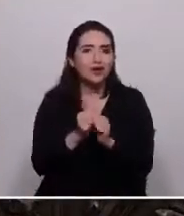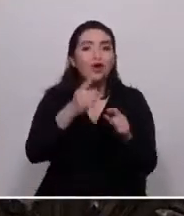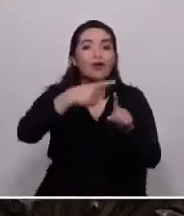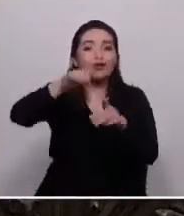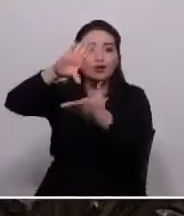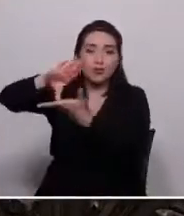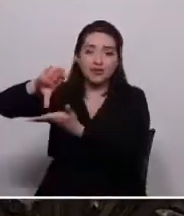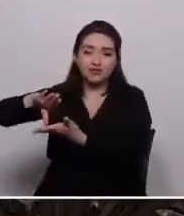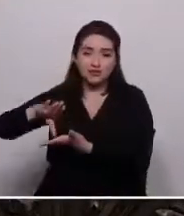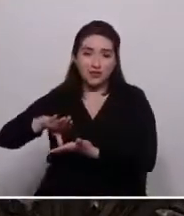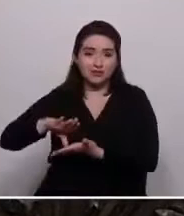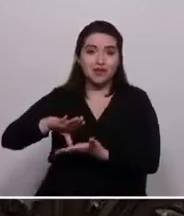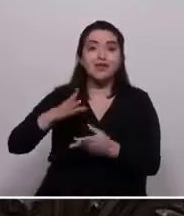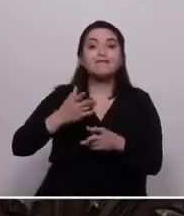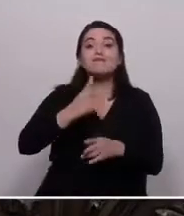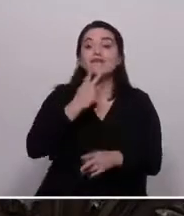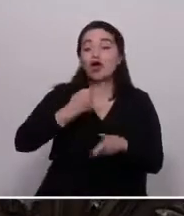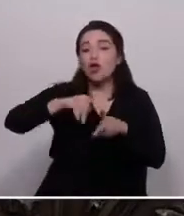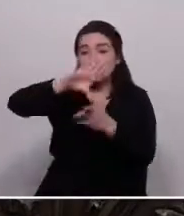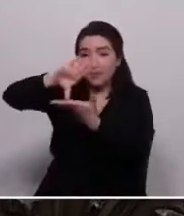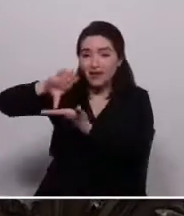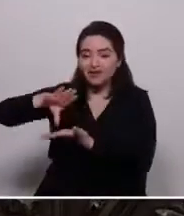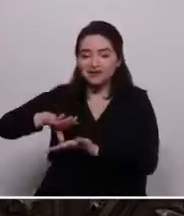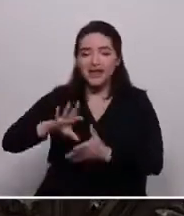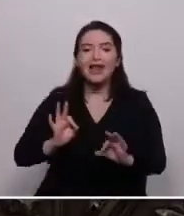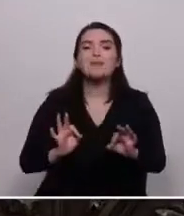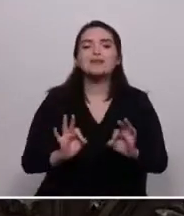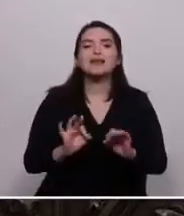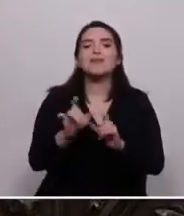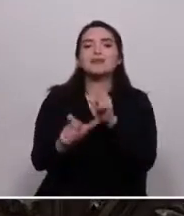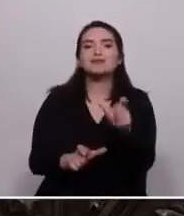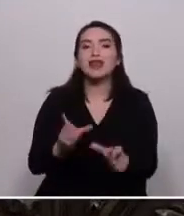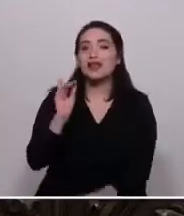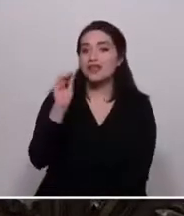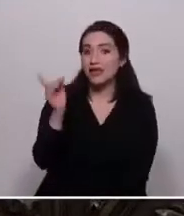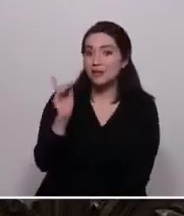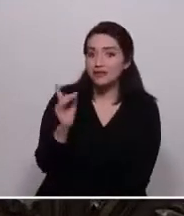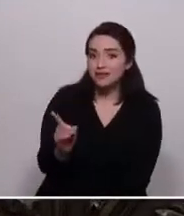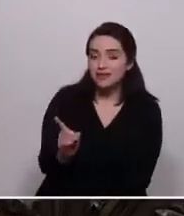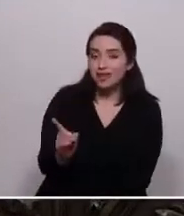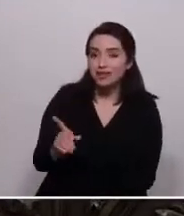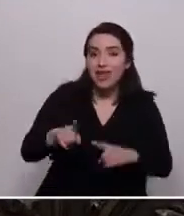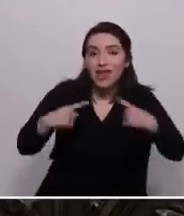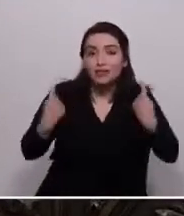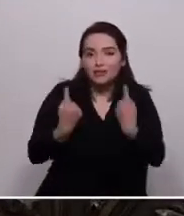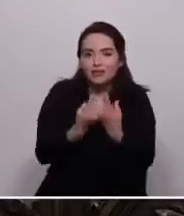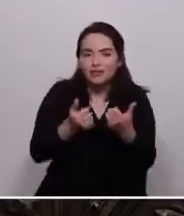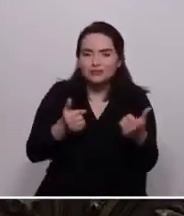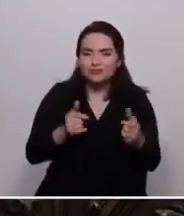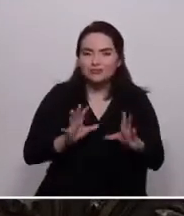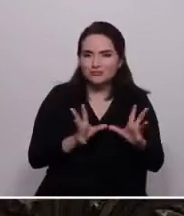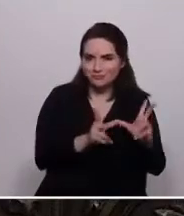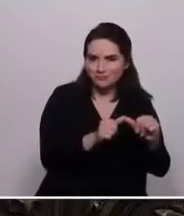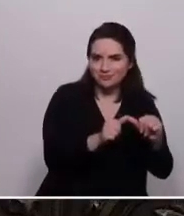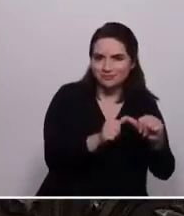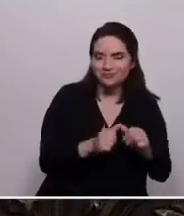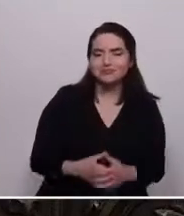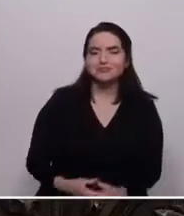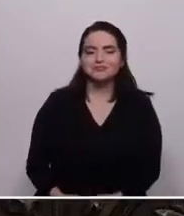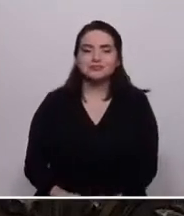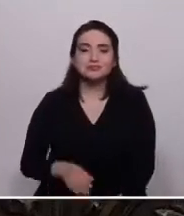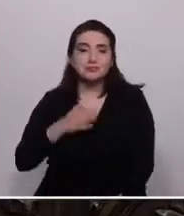en otros países y en especial a las personas con discapacidad y su entorno más cercano. Quiero